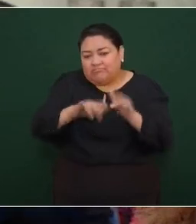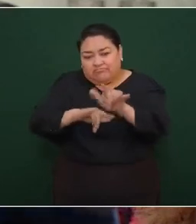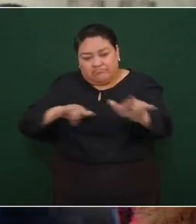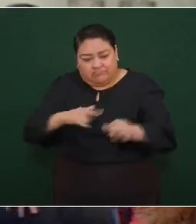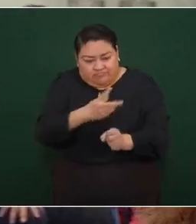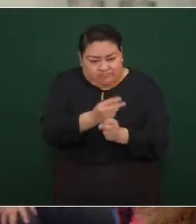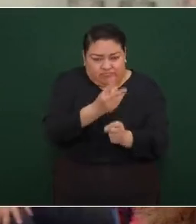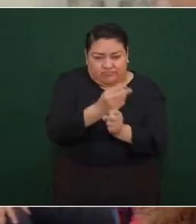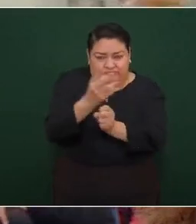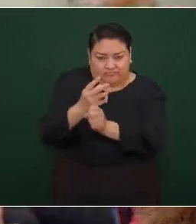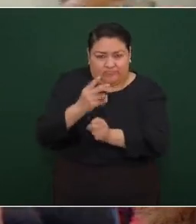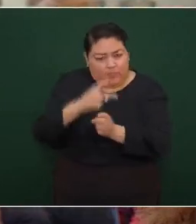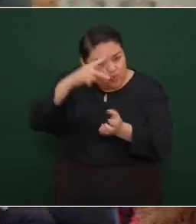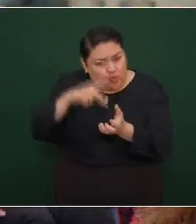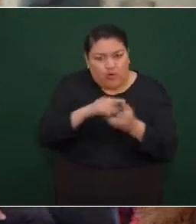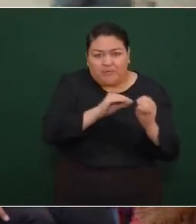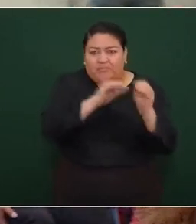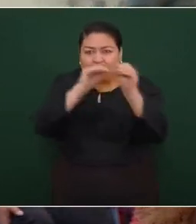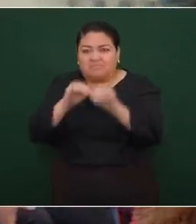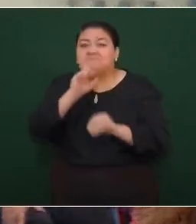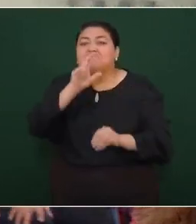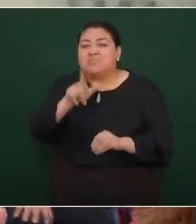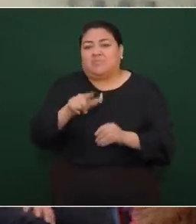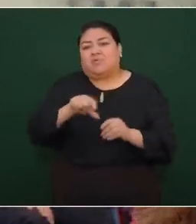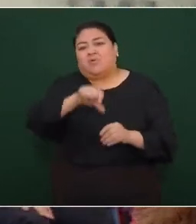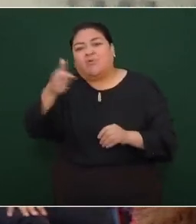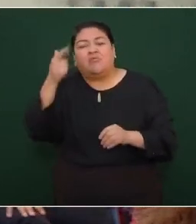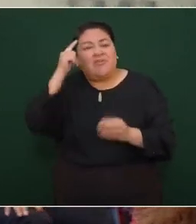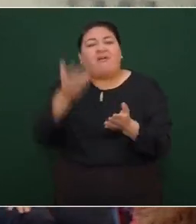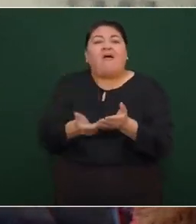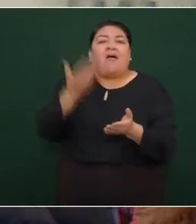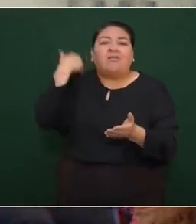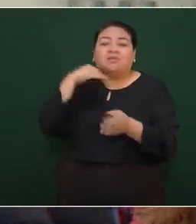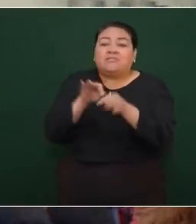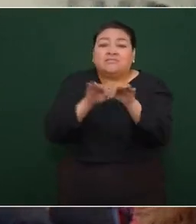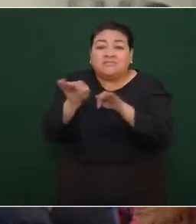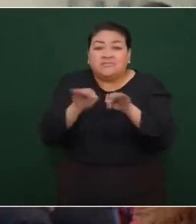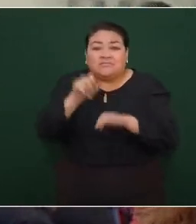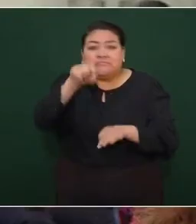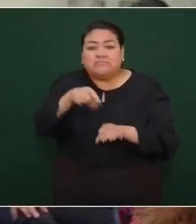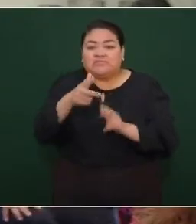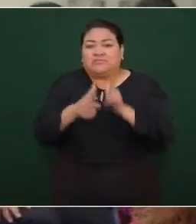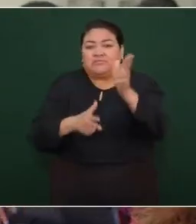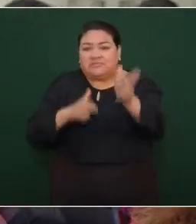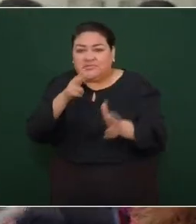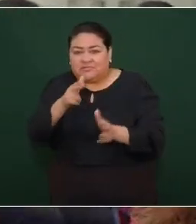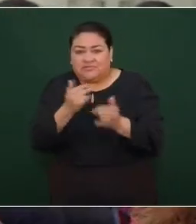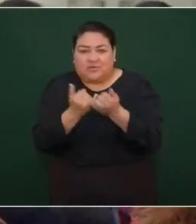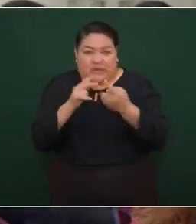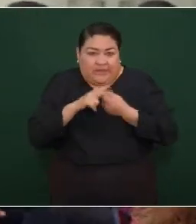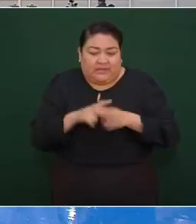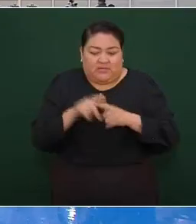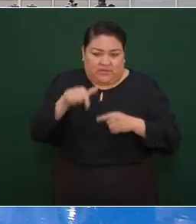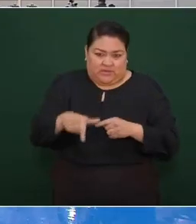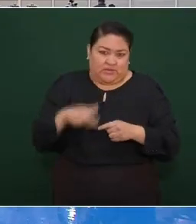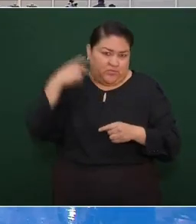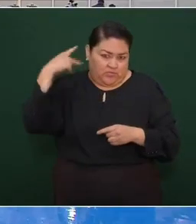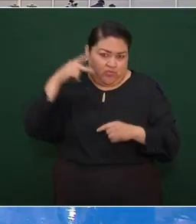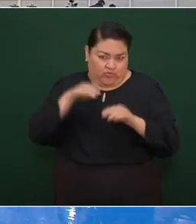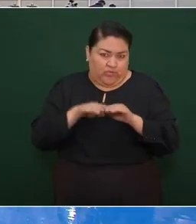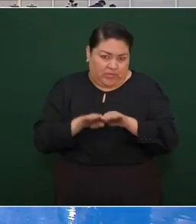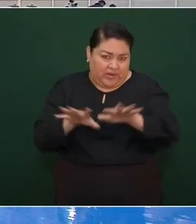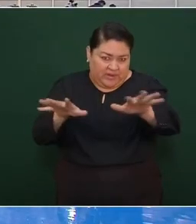y que además se recuperen todos los oficios que pues conllevan esta actividad empezando en Puebla ese sería un primer tema